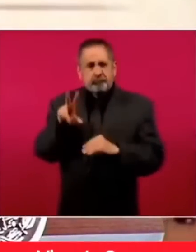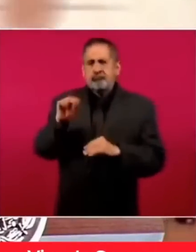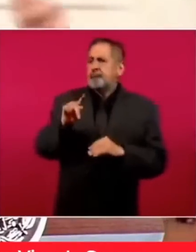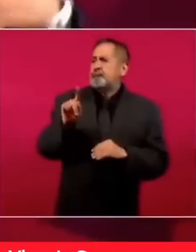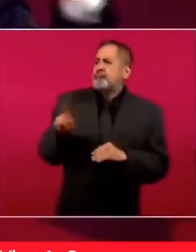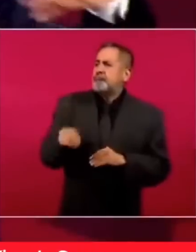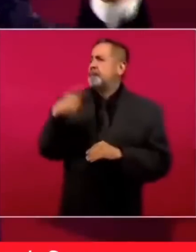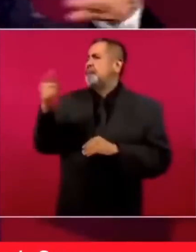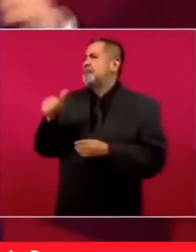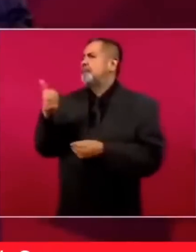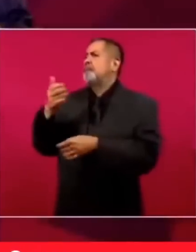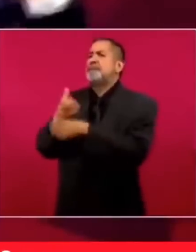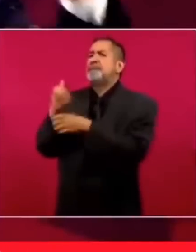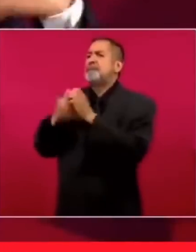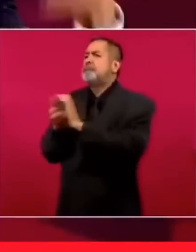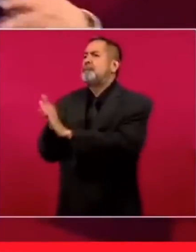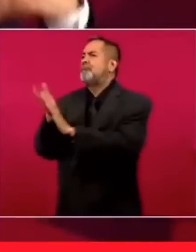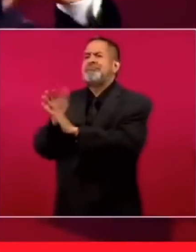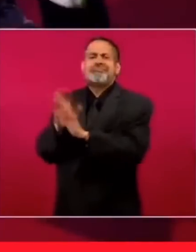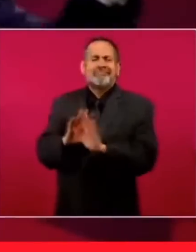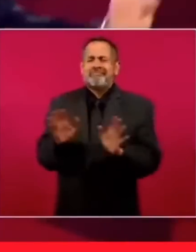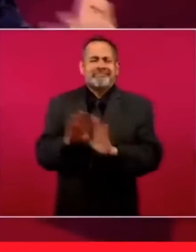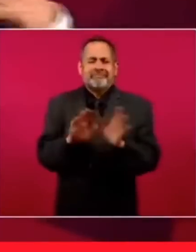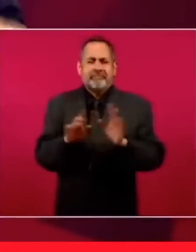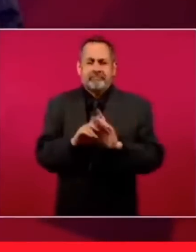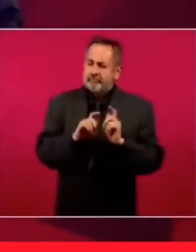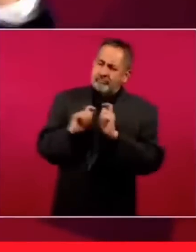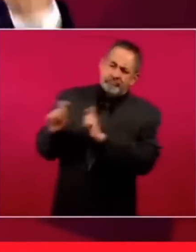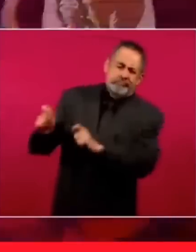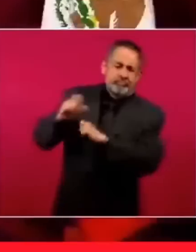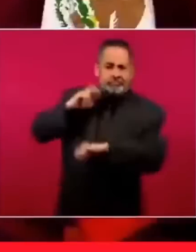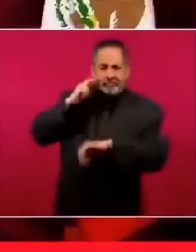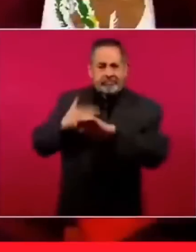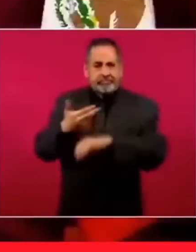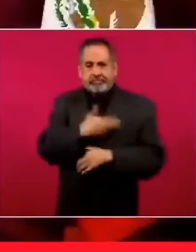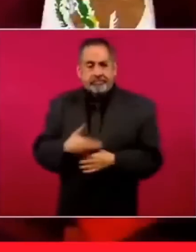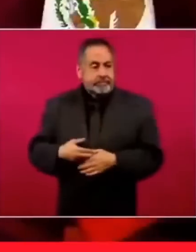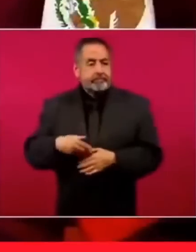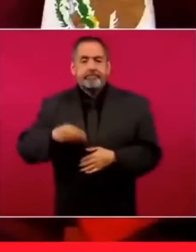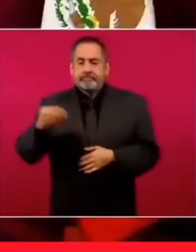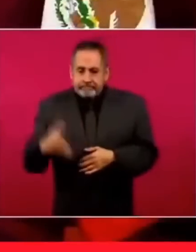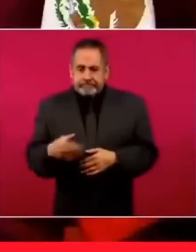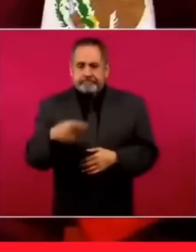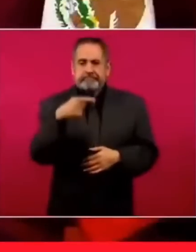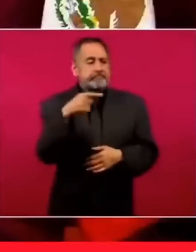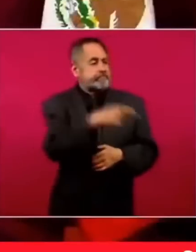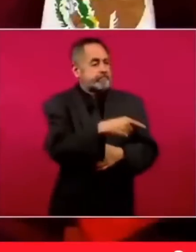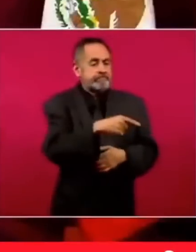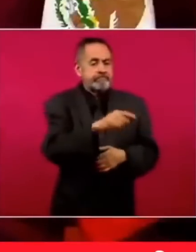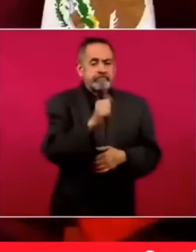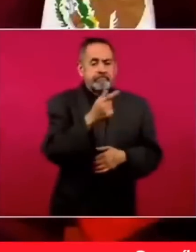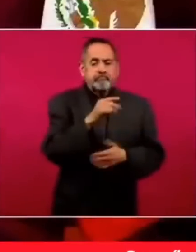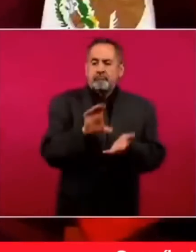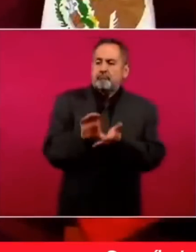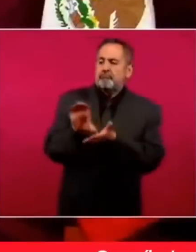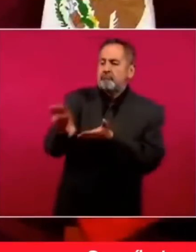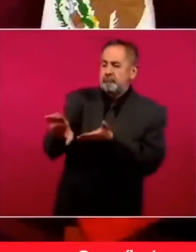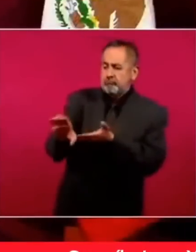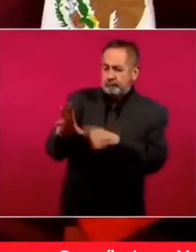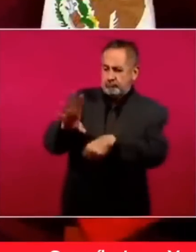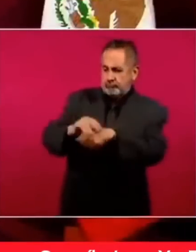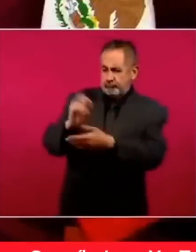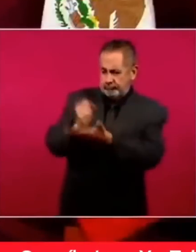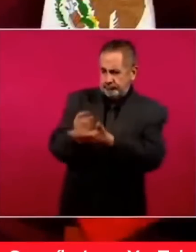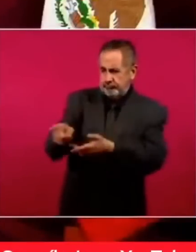no hacer obras. Eso corresponde al Ejecutivo. Sin embargo, les daban un oficio de autorización para